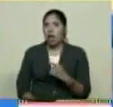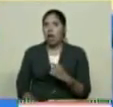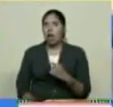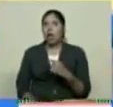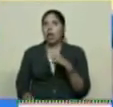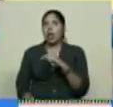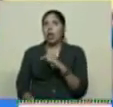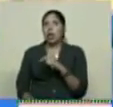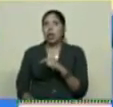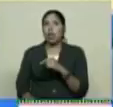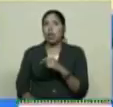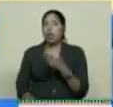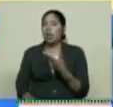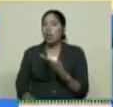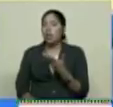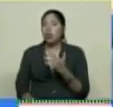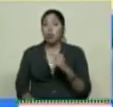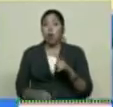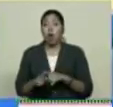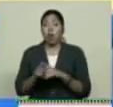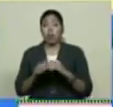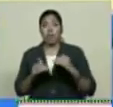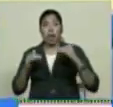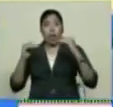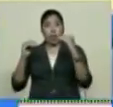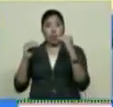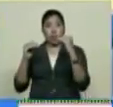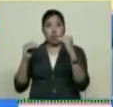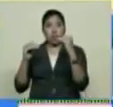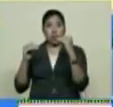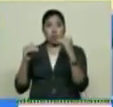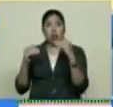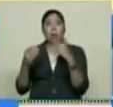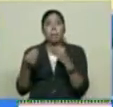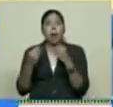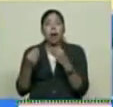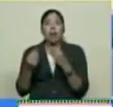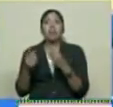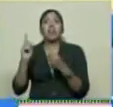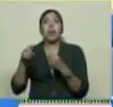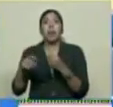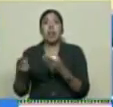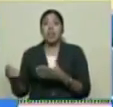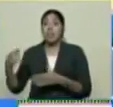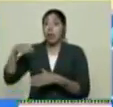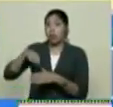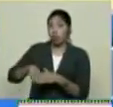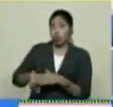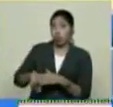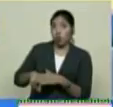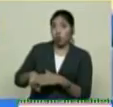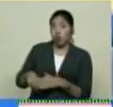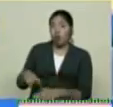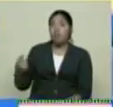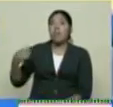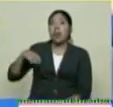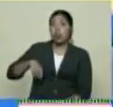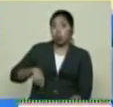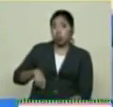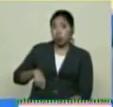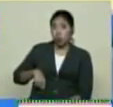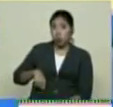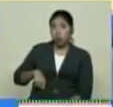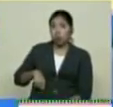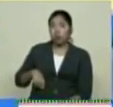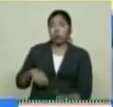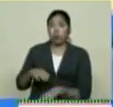UCI Esto es mayor nivel Para traer mayor nivel Para traer mayor inversión A mi no me gusta En este caso Hablar de patrociones Inversión ¿Por qué? Porque también la